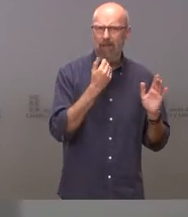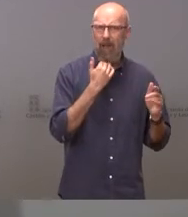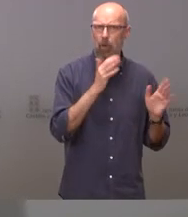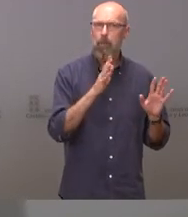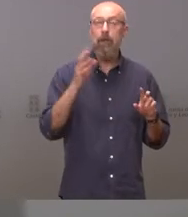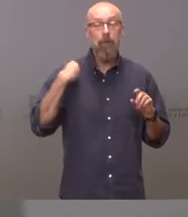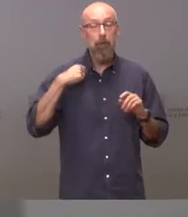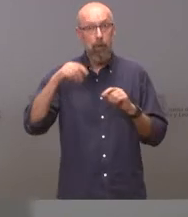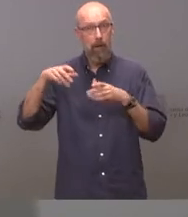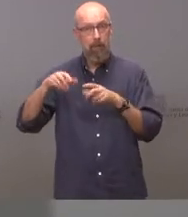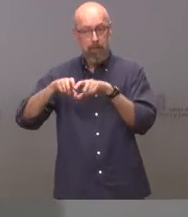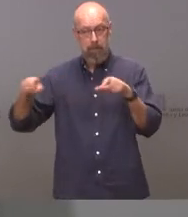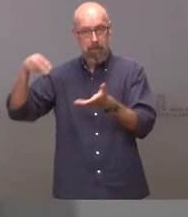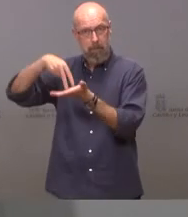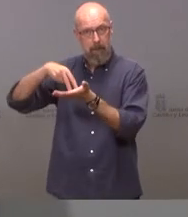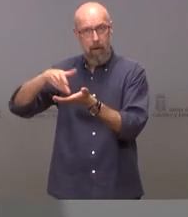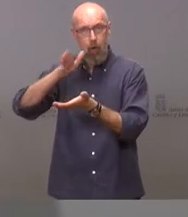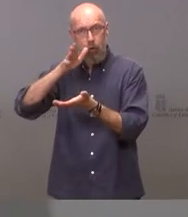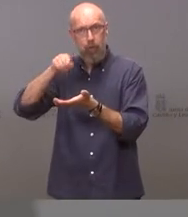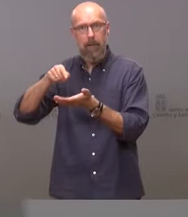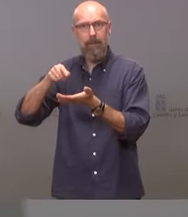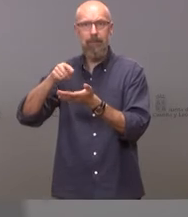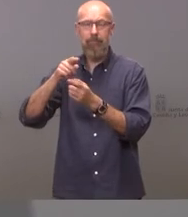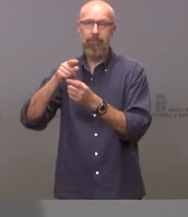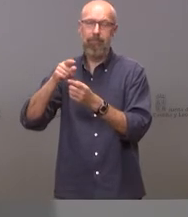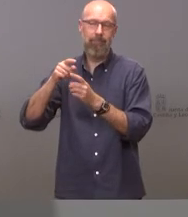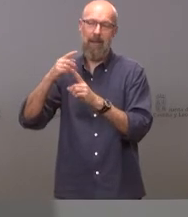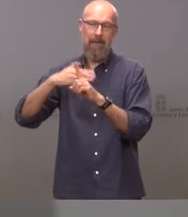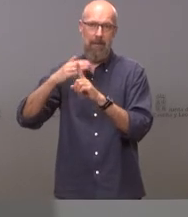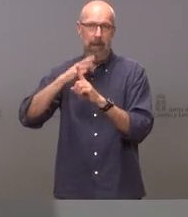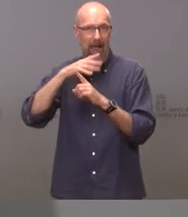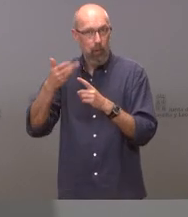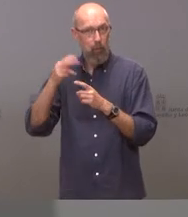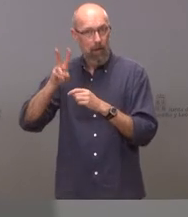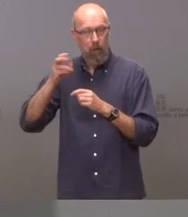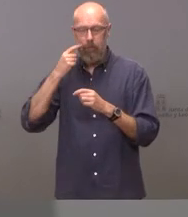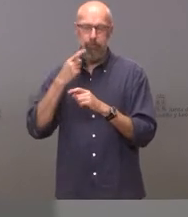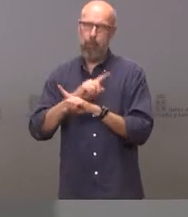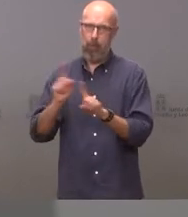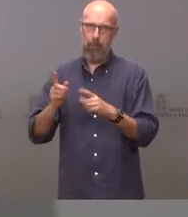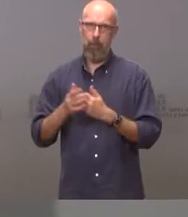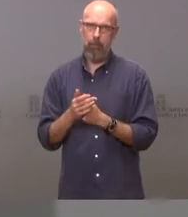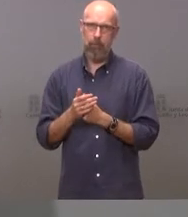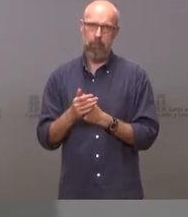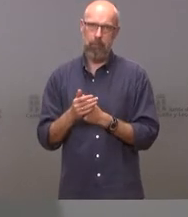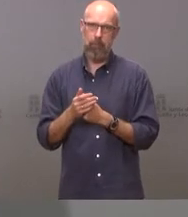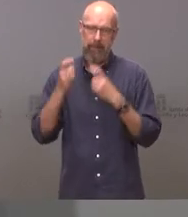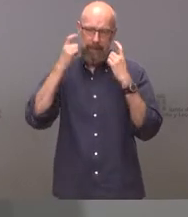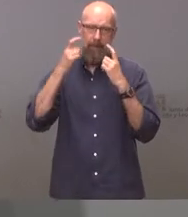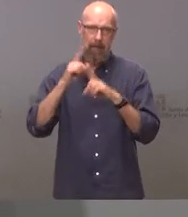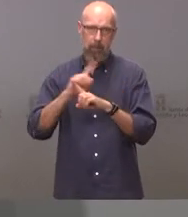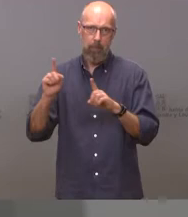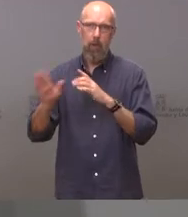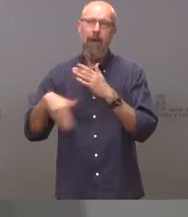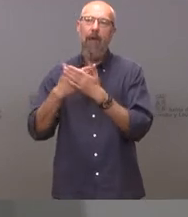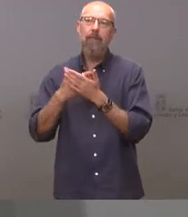consumo en barra en este nivel de restricción. Vamos a procurar mantener esa prohibición que creemos que es importante para